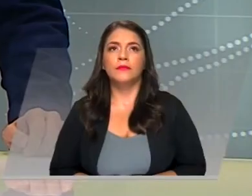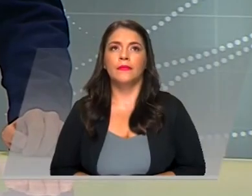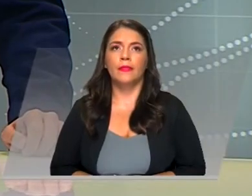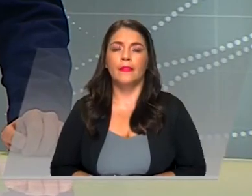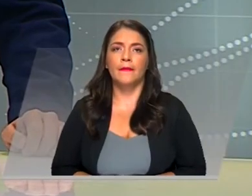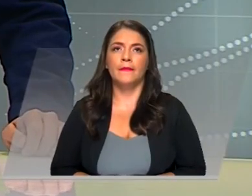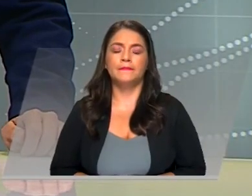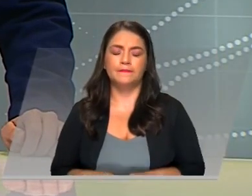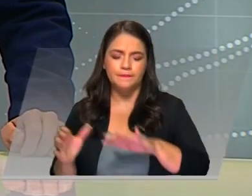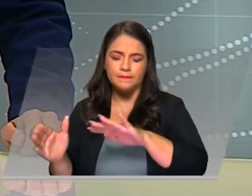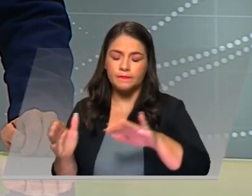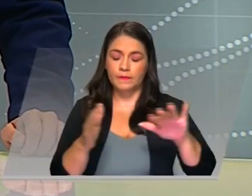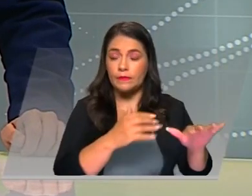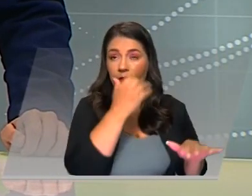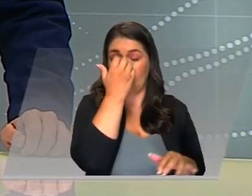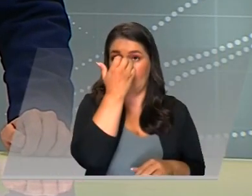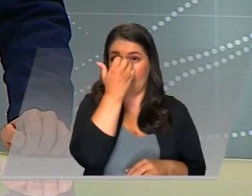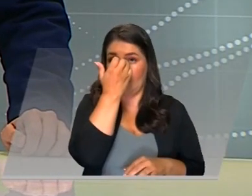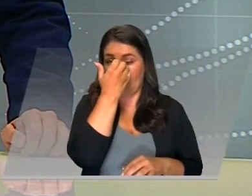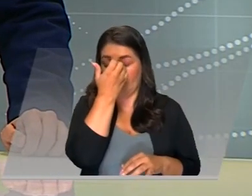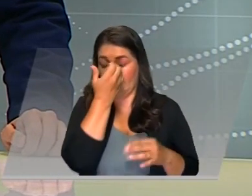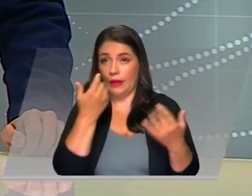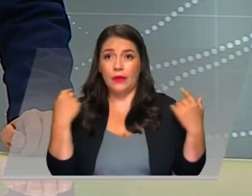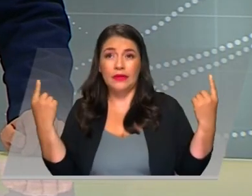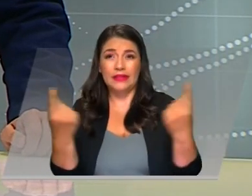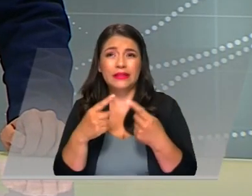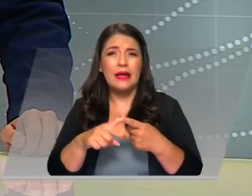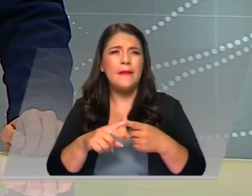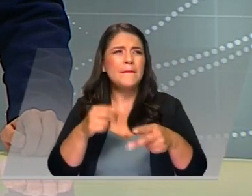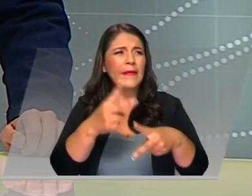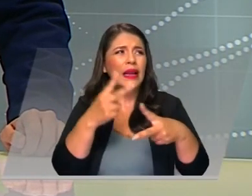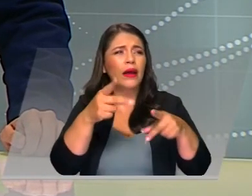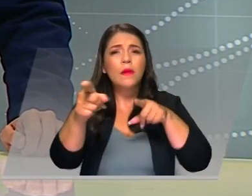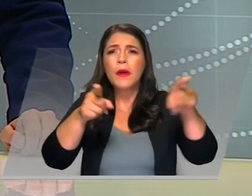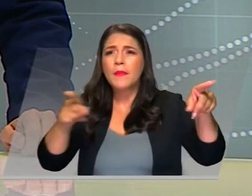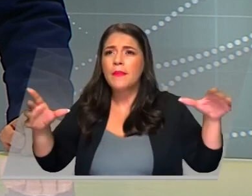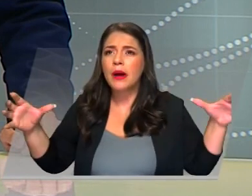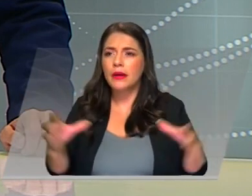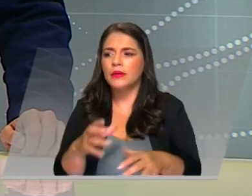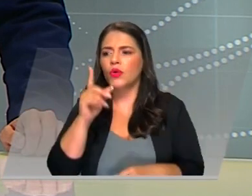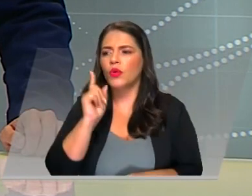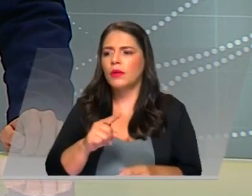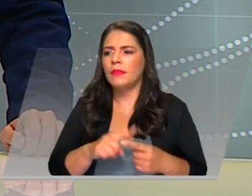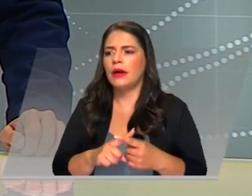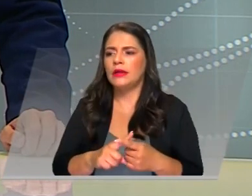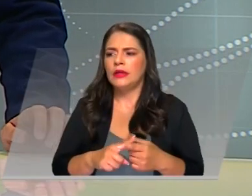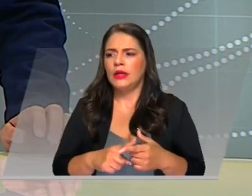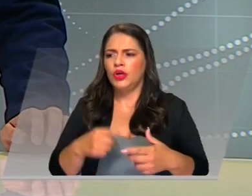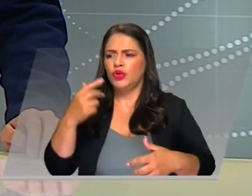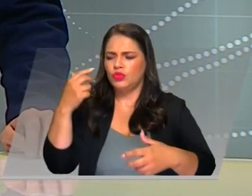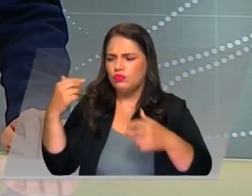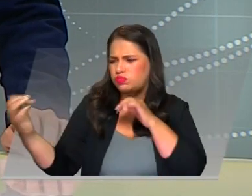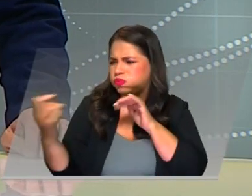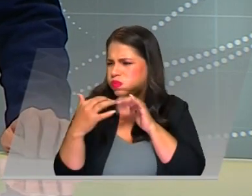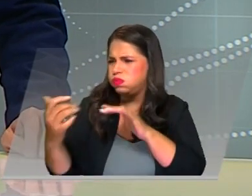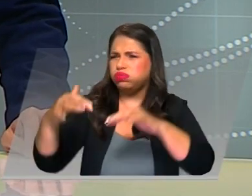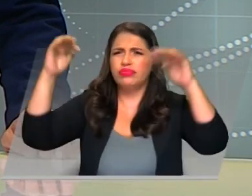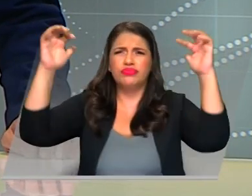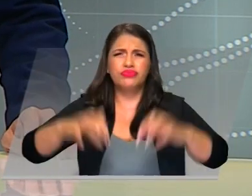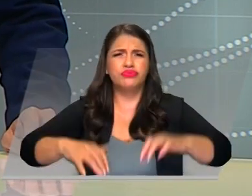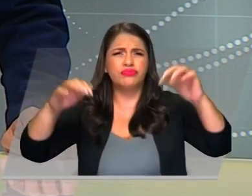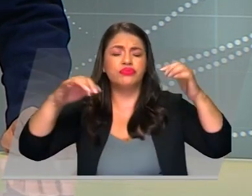En alerta se encuentran los organismos de gestión del riesgo en Antioquia debido al incremento de las lluvias. En 12